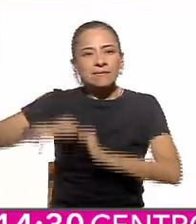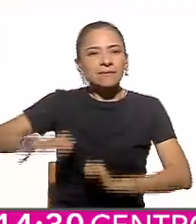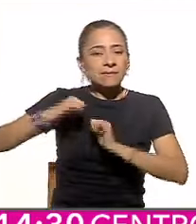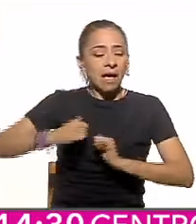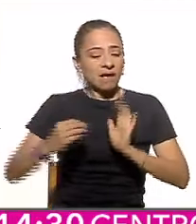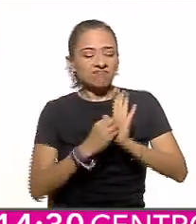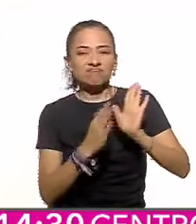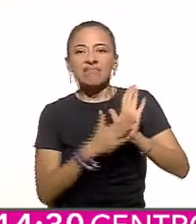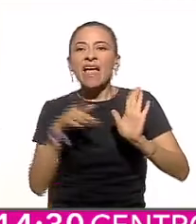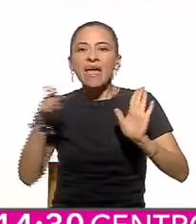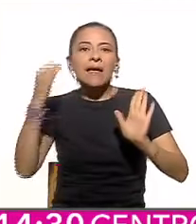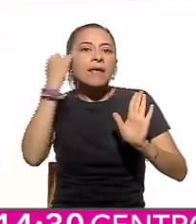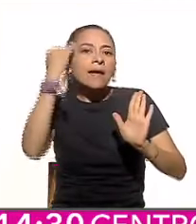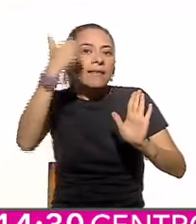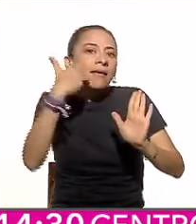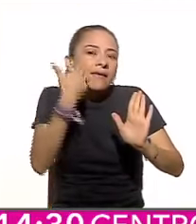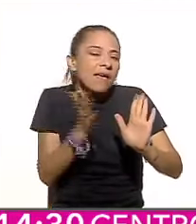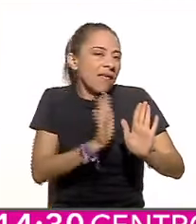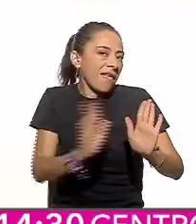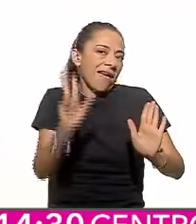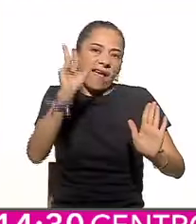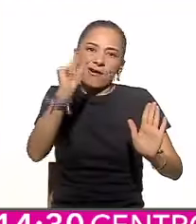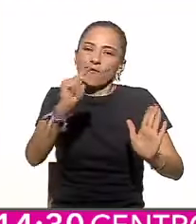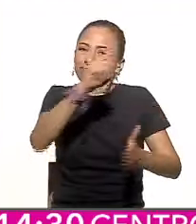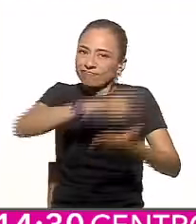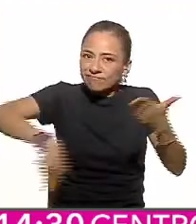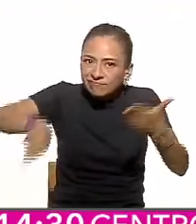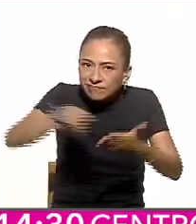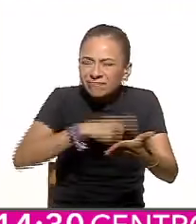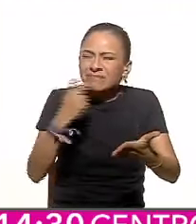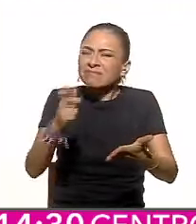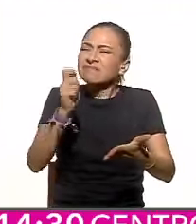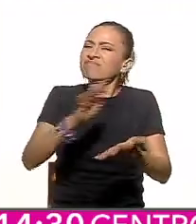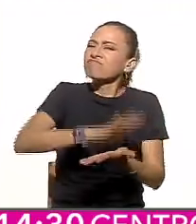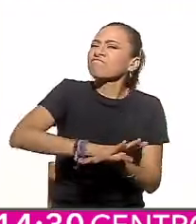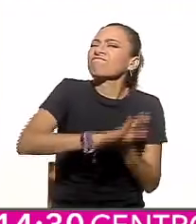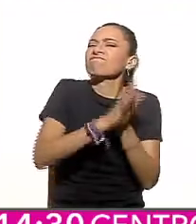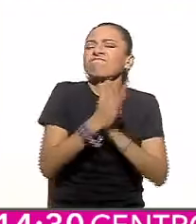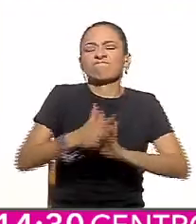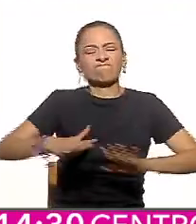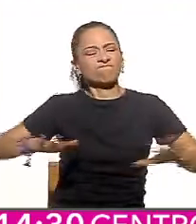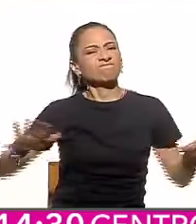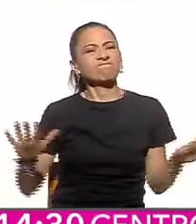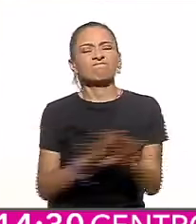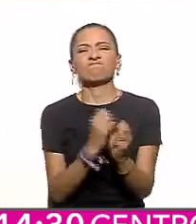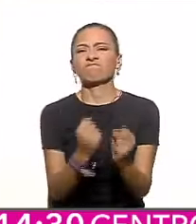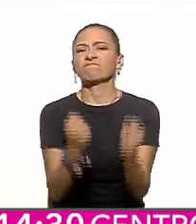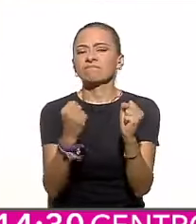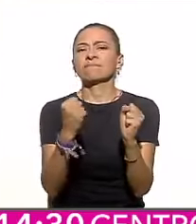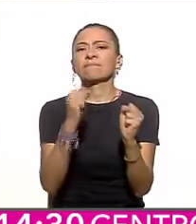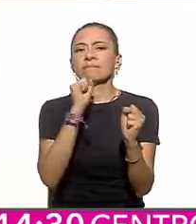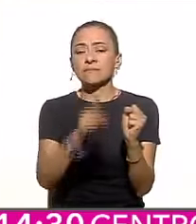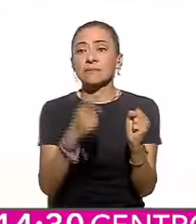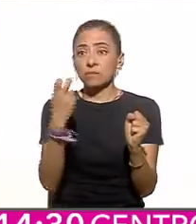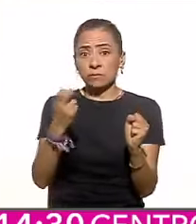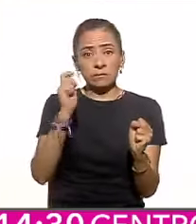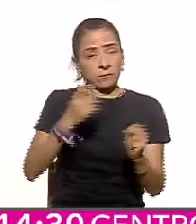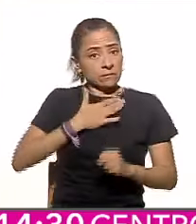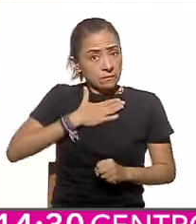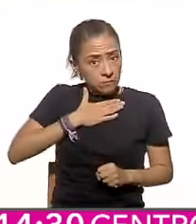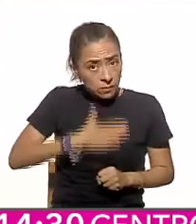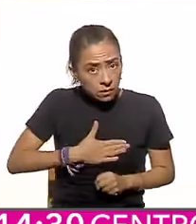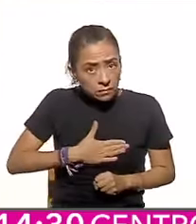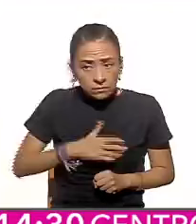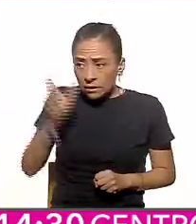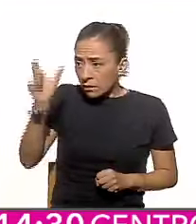pues una revolución triunfante, cuya vocación democrática la hace jugarse una y